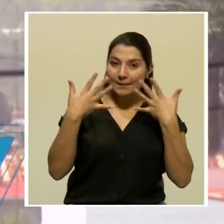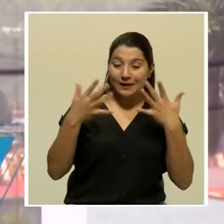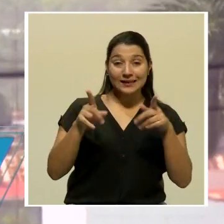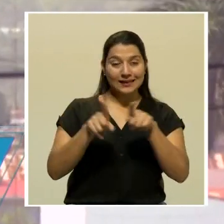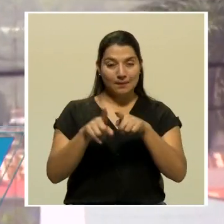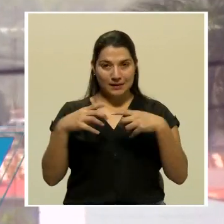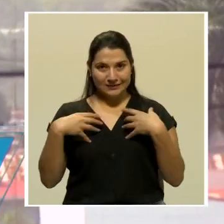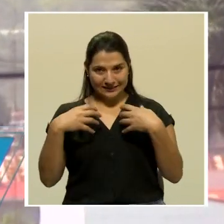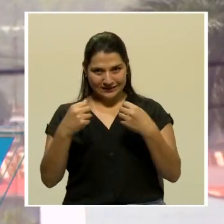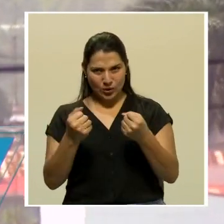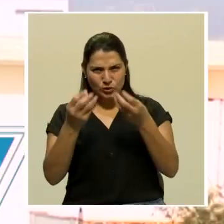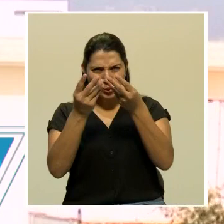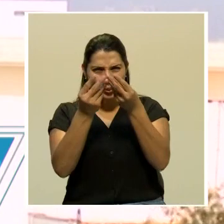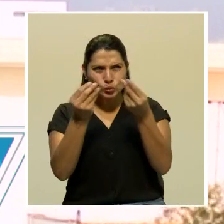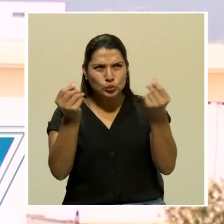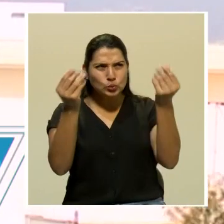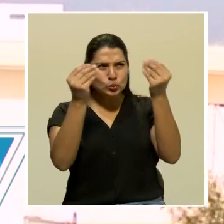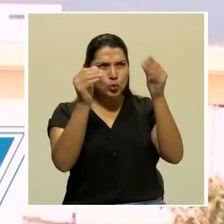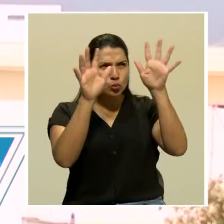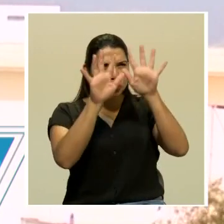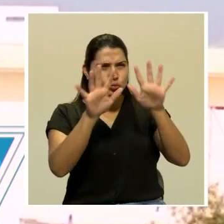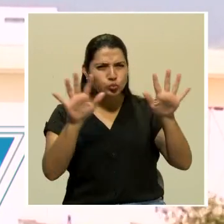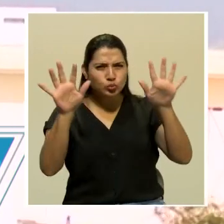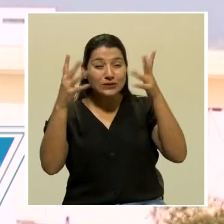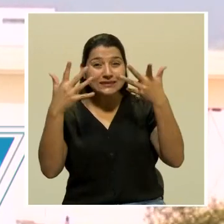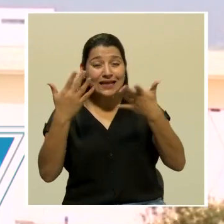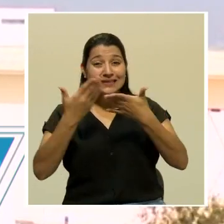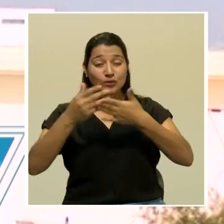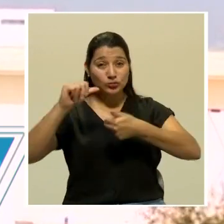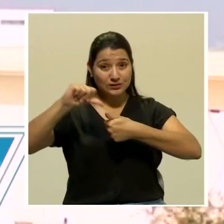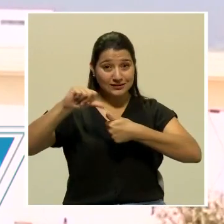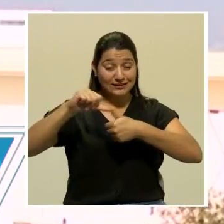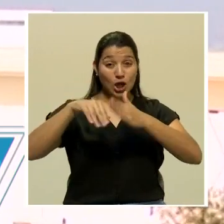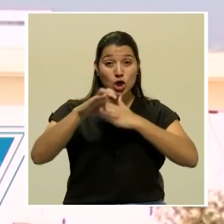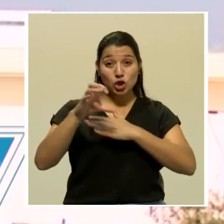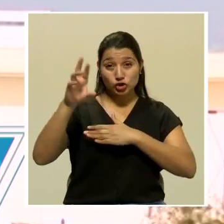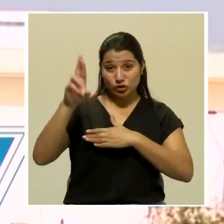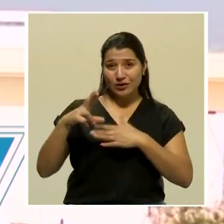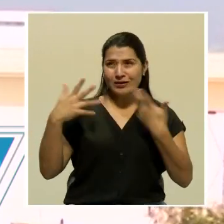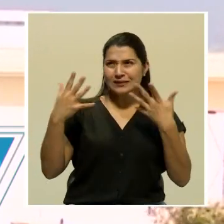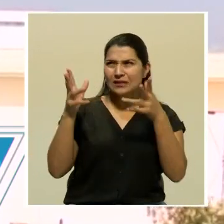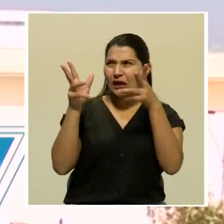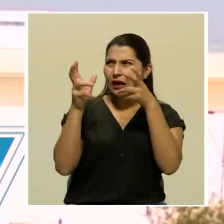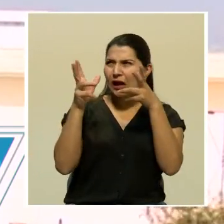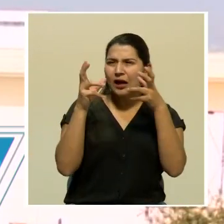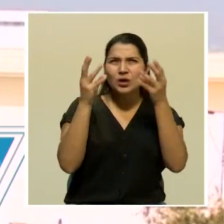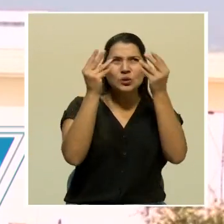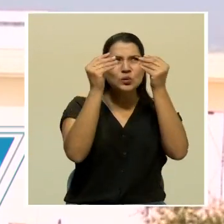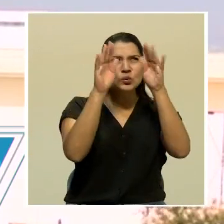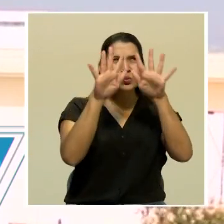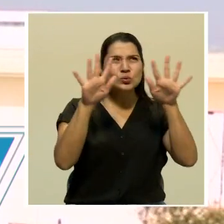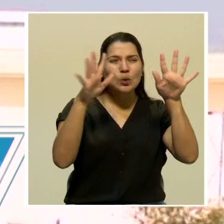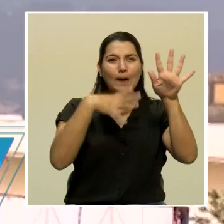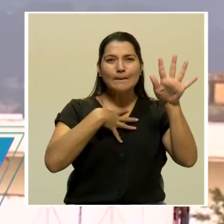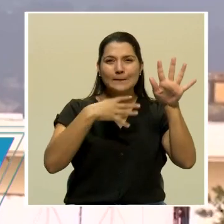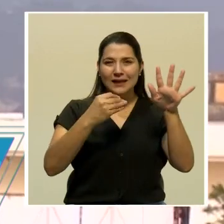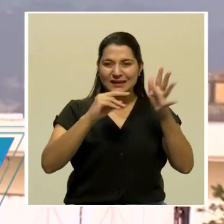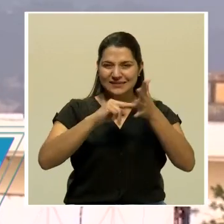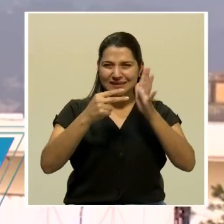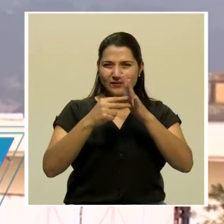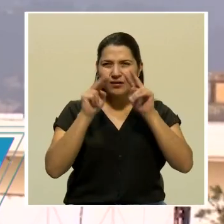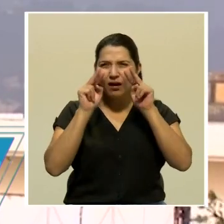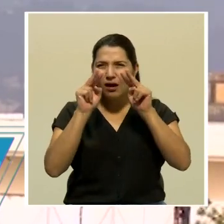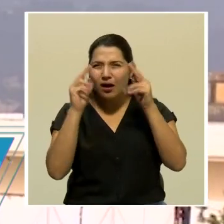Esta masa de polvo ya se encuentra en América Central. En Costa Rica se percibe en forma de bruma blanca, lo cual reduce la